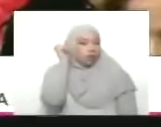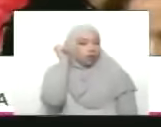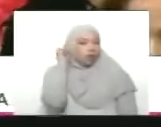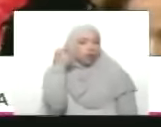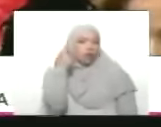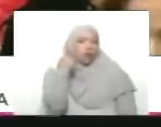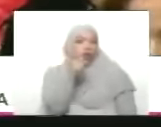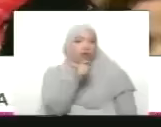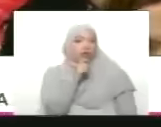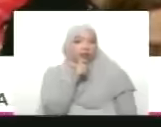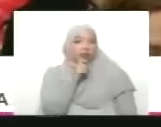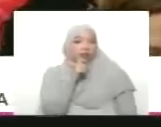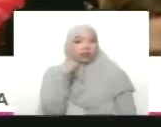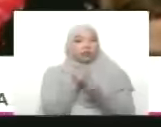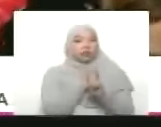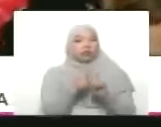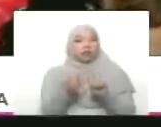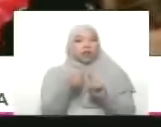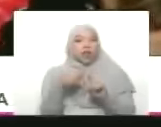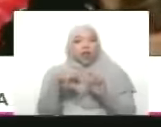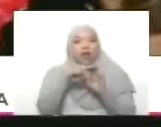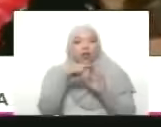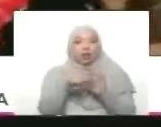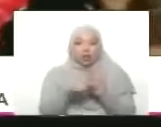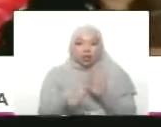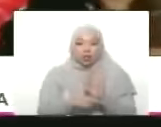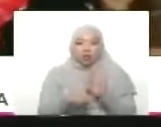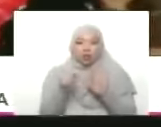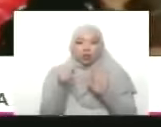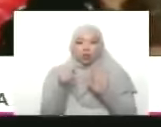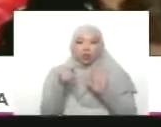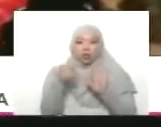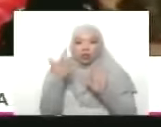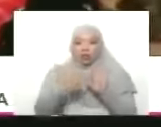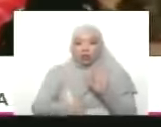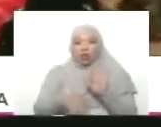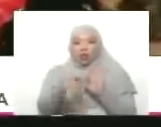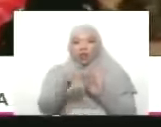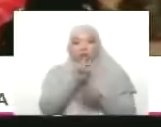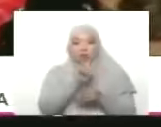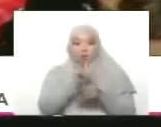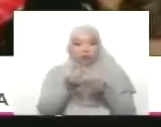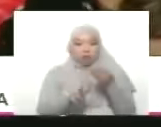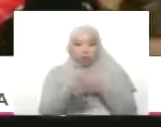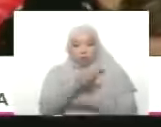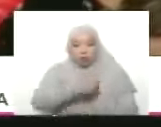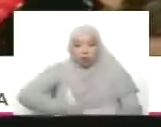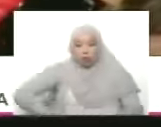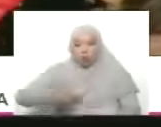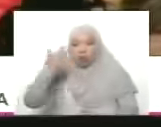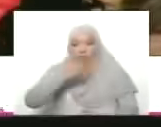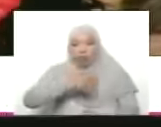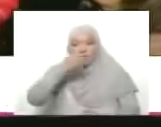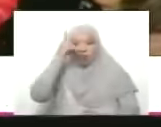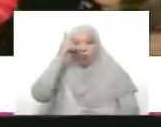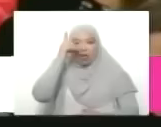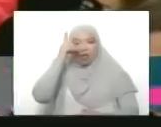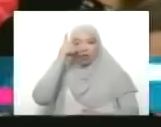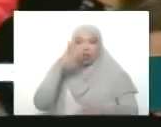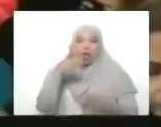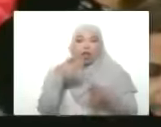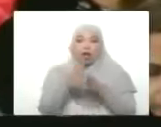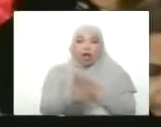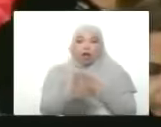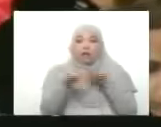batalladoras hemos recibido instrucciones muy claras suyas y de la señora vicepresidenta para adelantar ese sexto